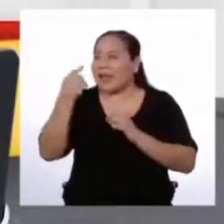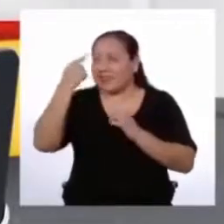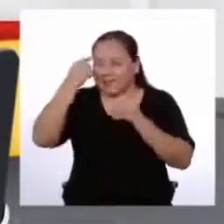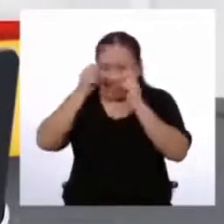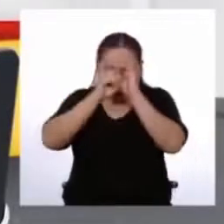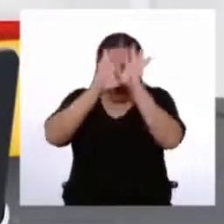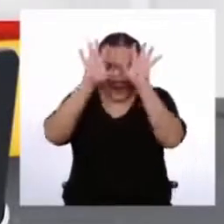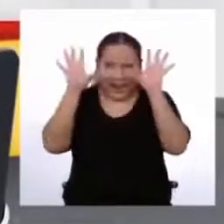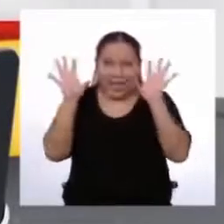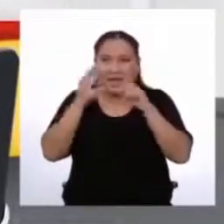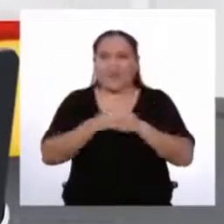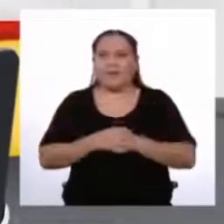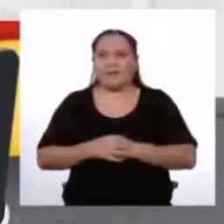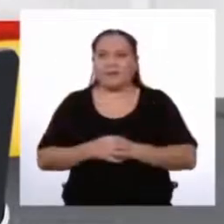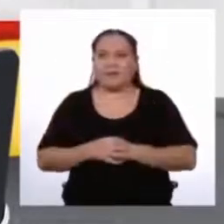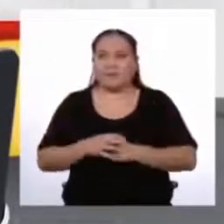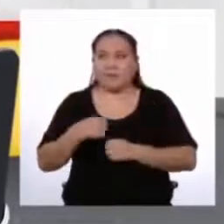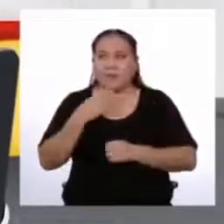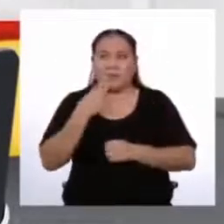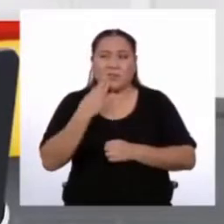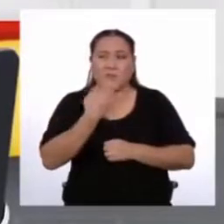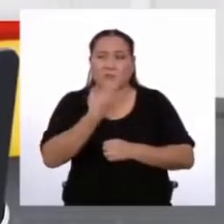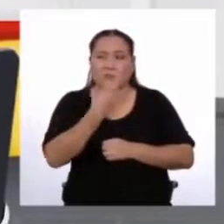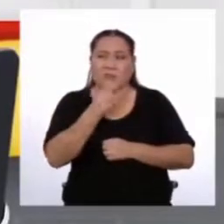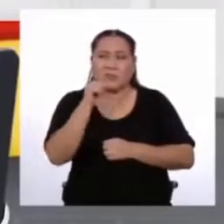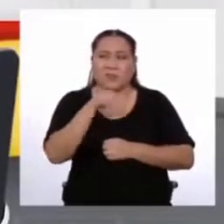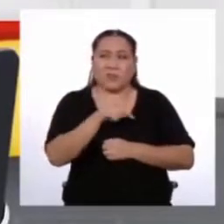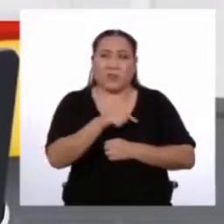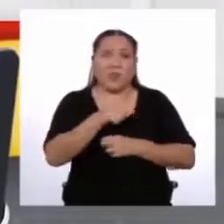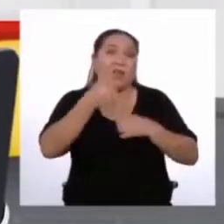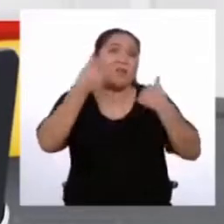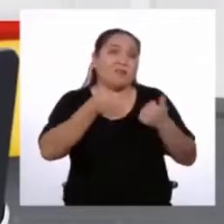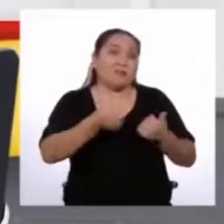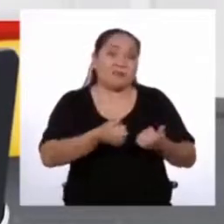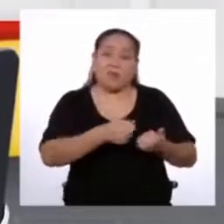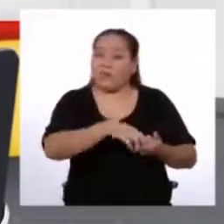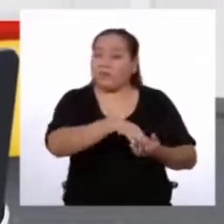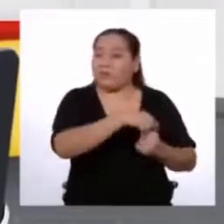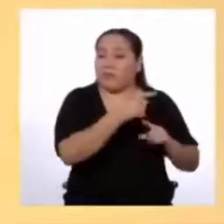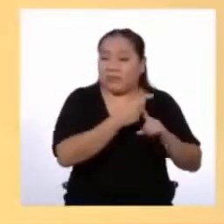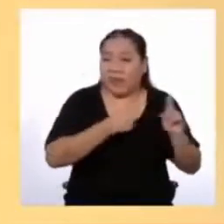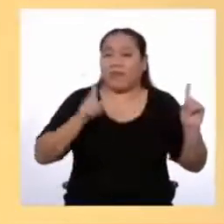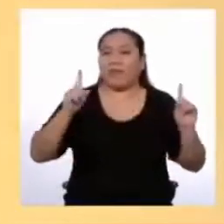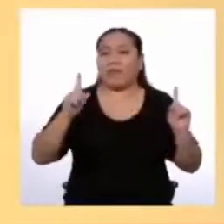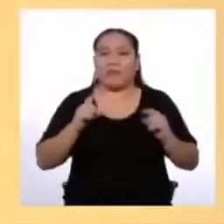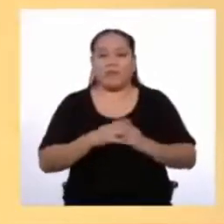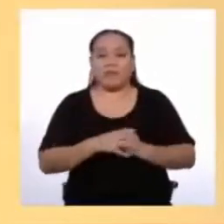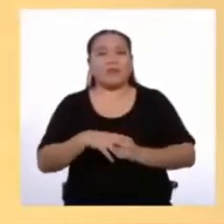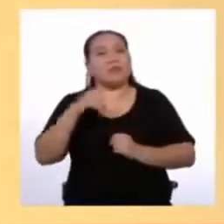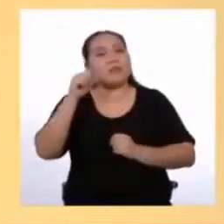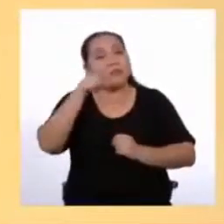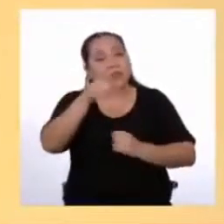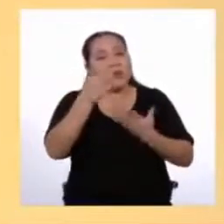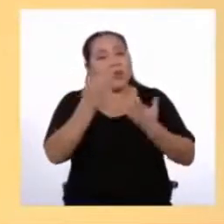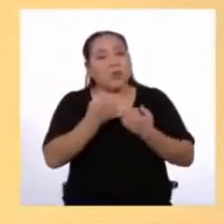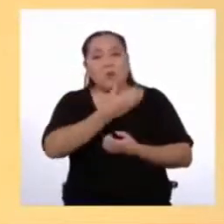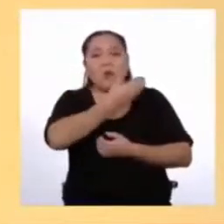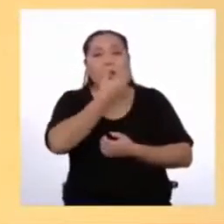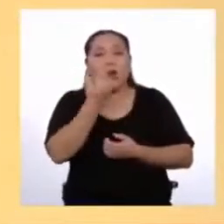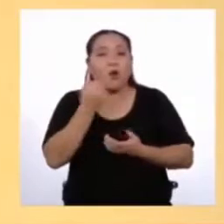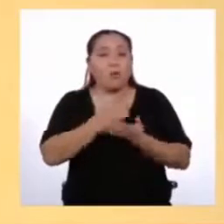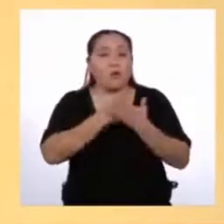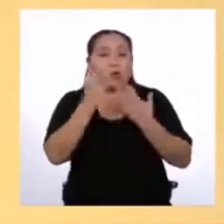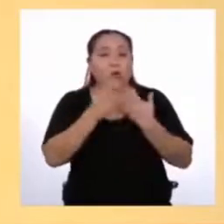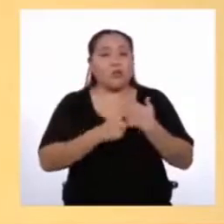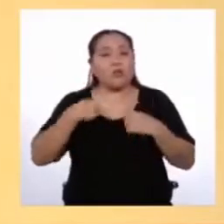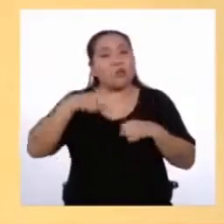clarísima Y comparado a mi servilleta Esto es otro nivel Si quieren hacer un buen proyecto Yo